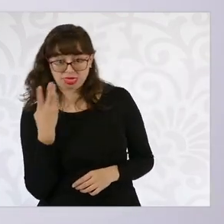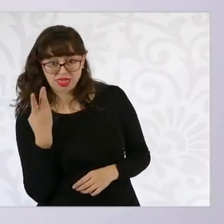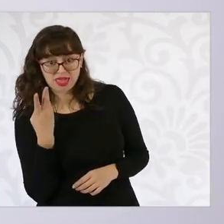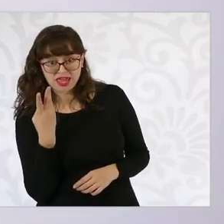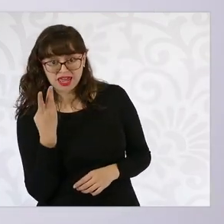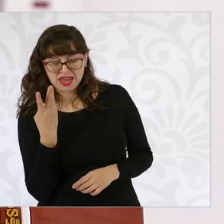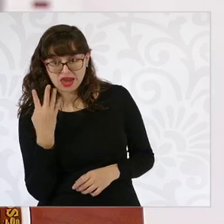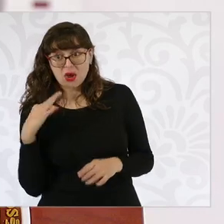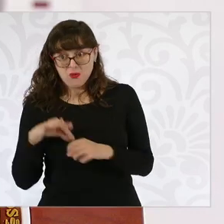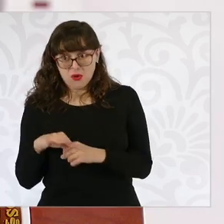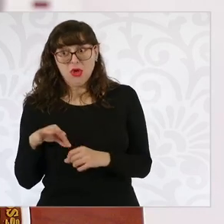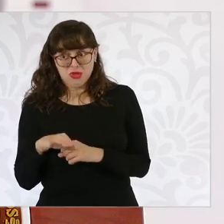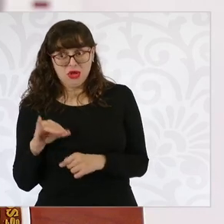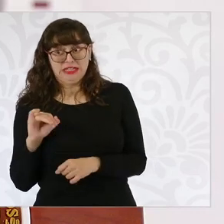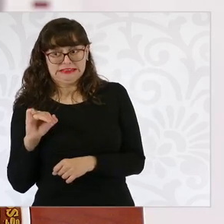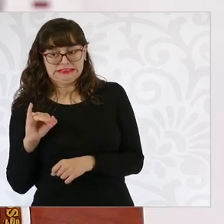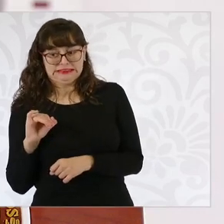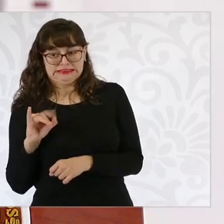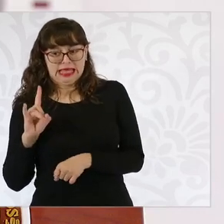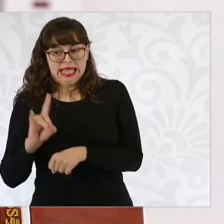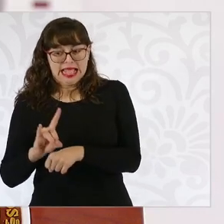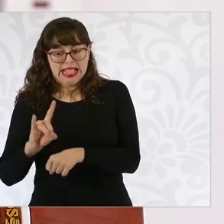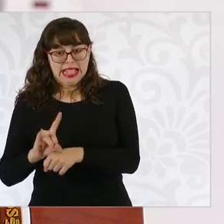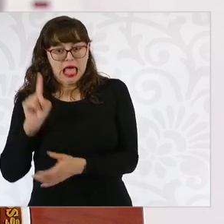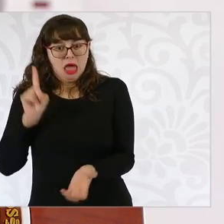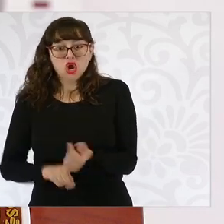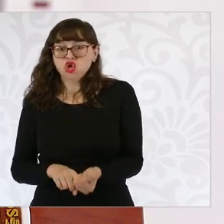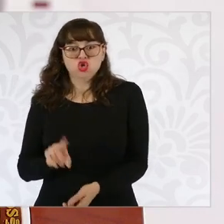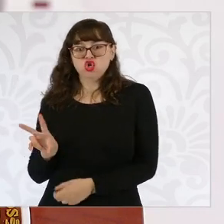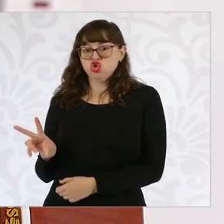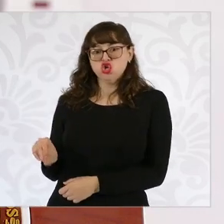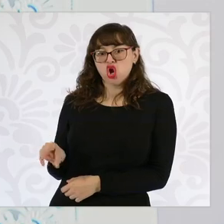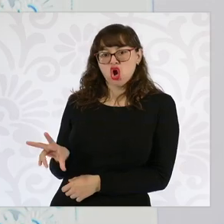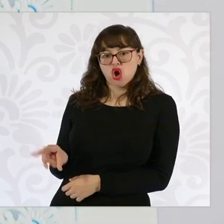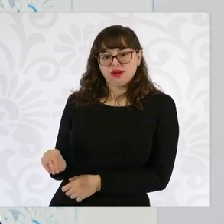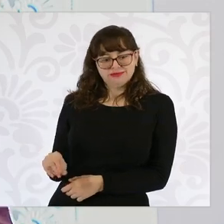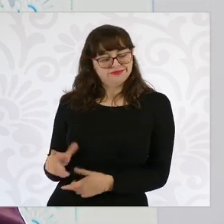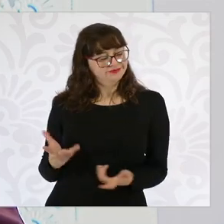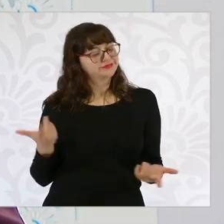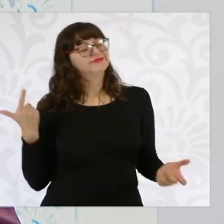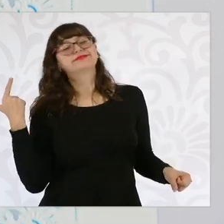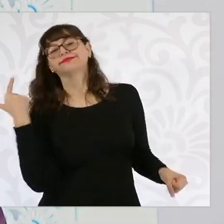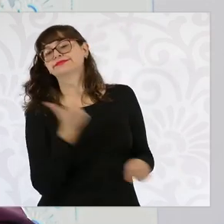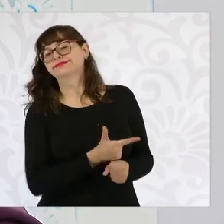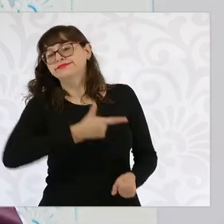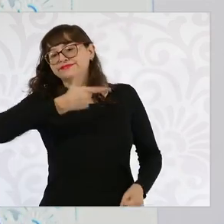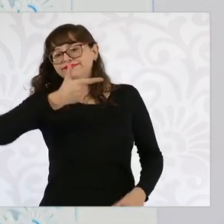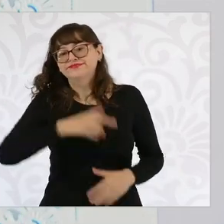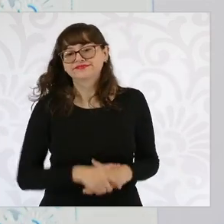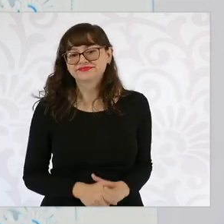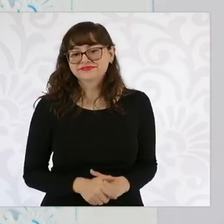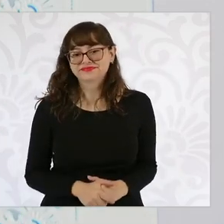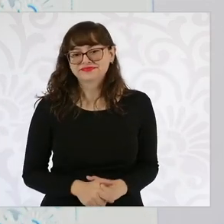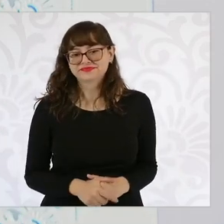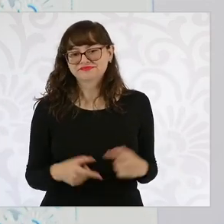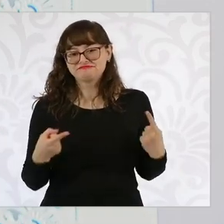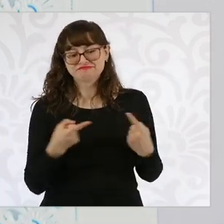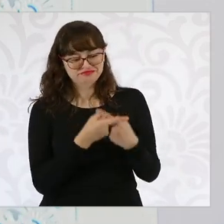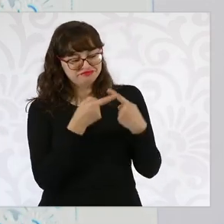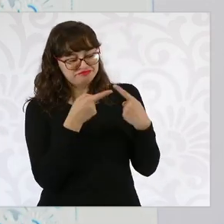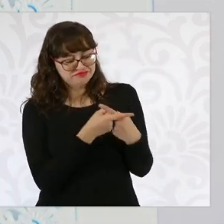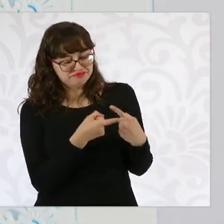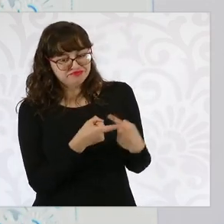están en contra. Entonces, primero es importante que eso quede registrado.